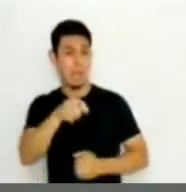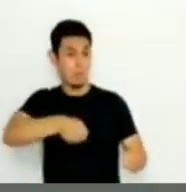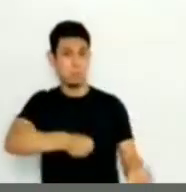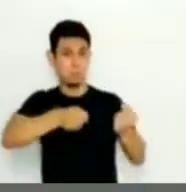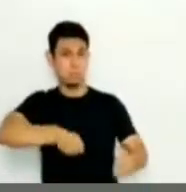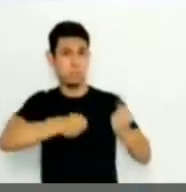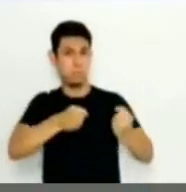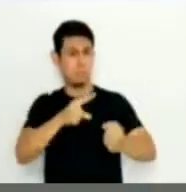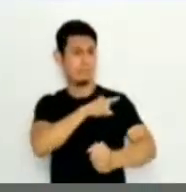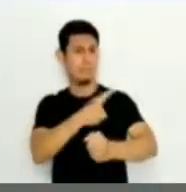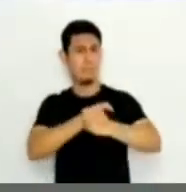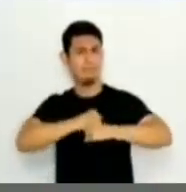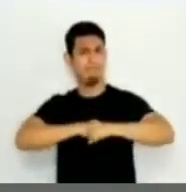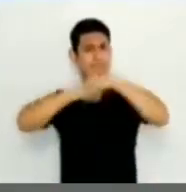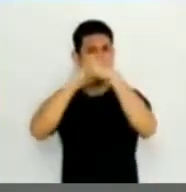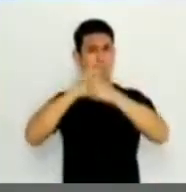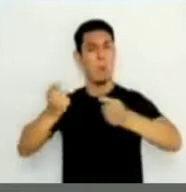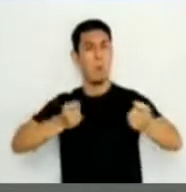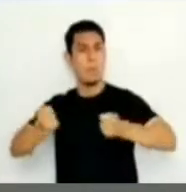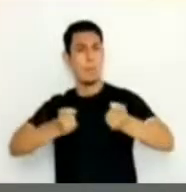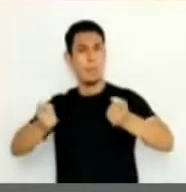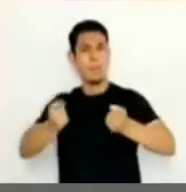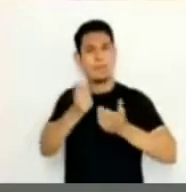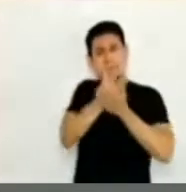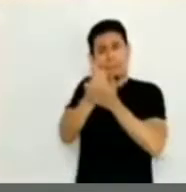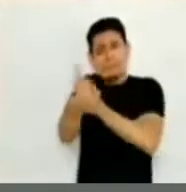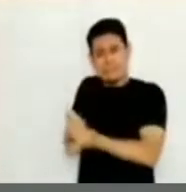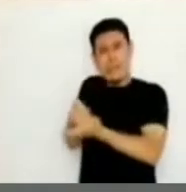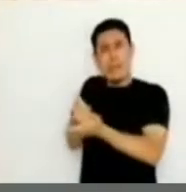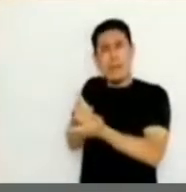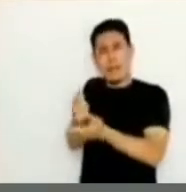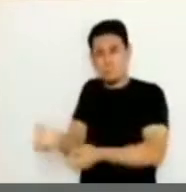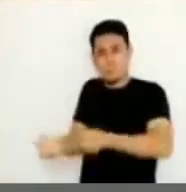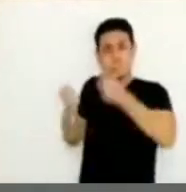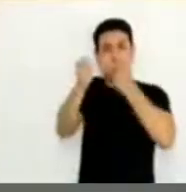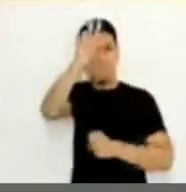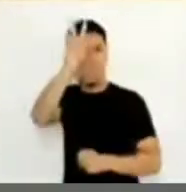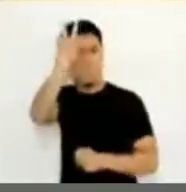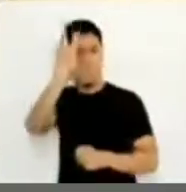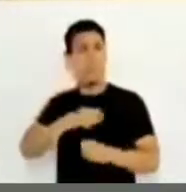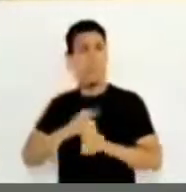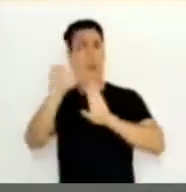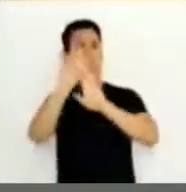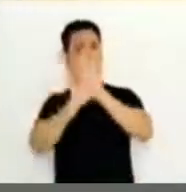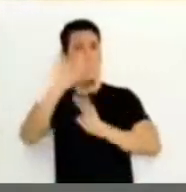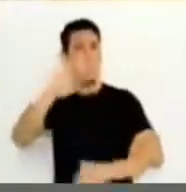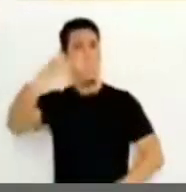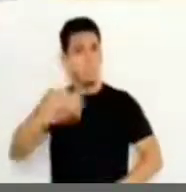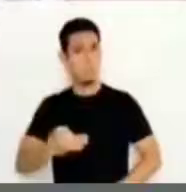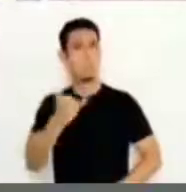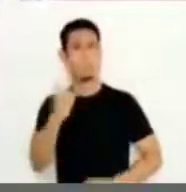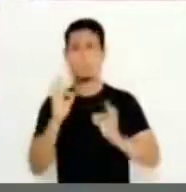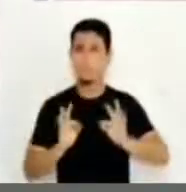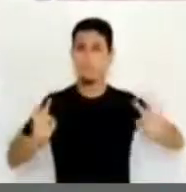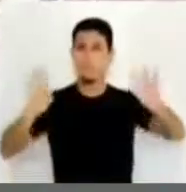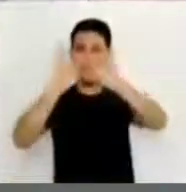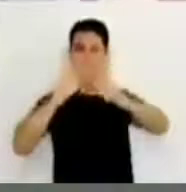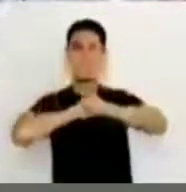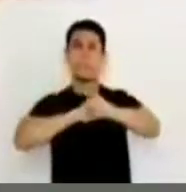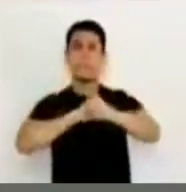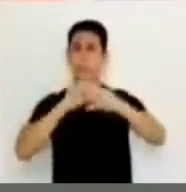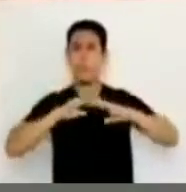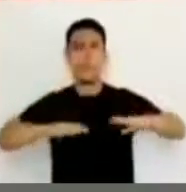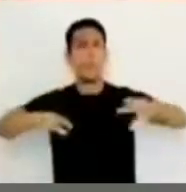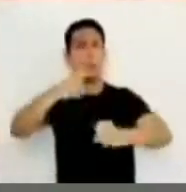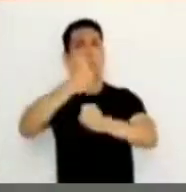con el agro al poder, un partido moralizador que busca la reconstrucción social del país, por leyes justas y necesarias, en defensa